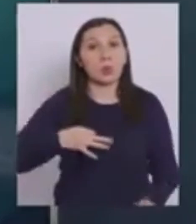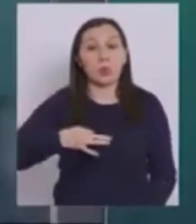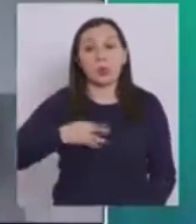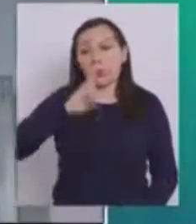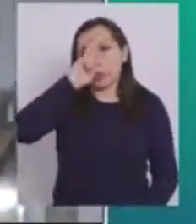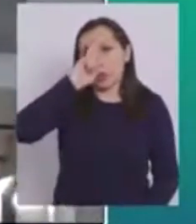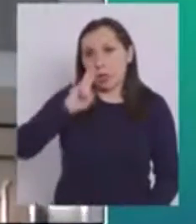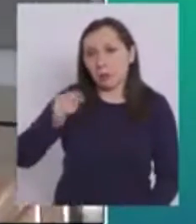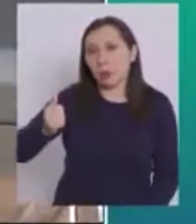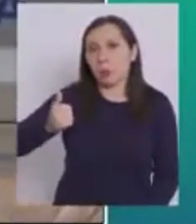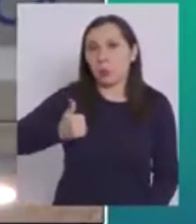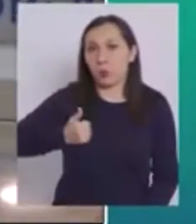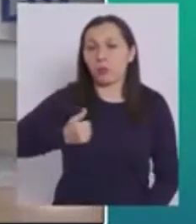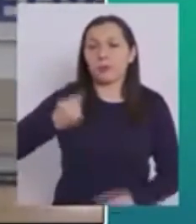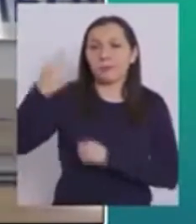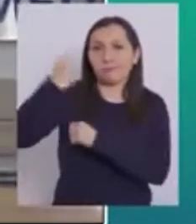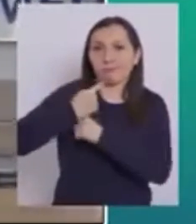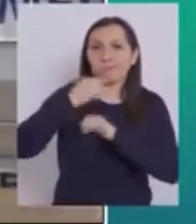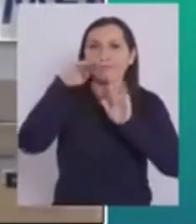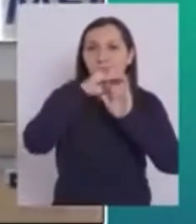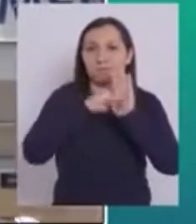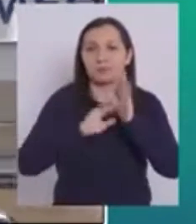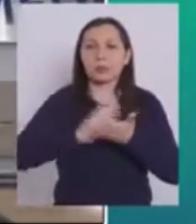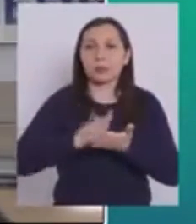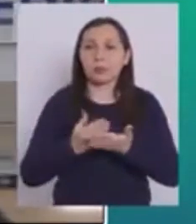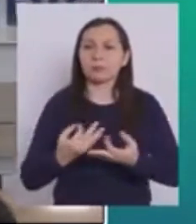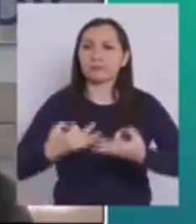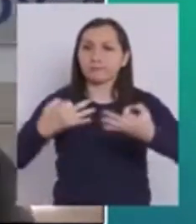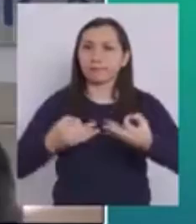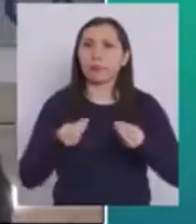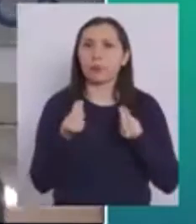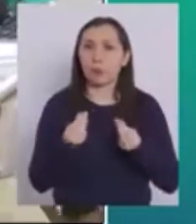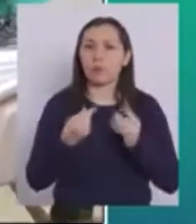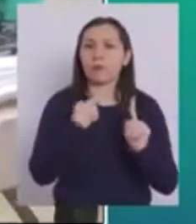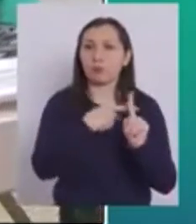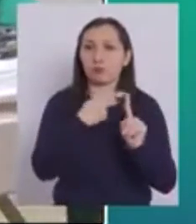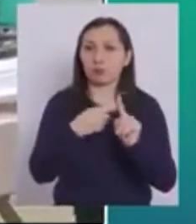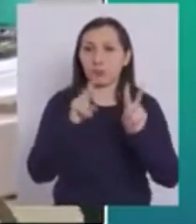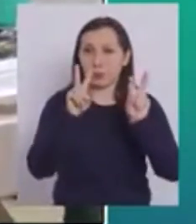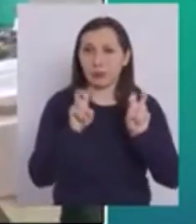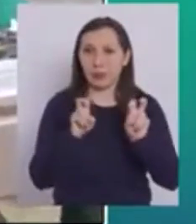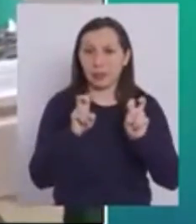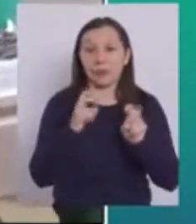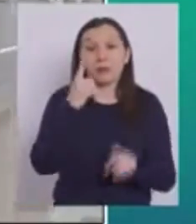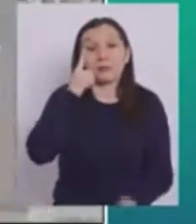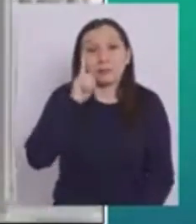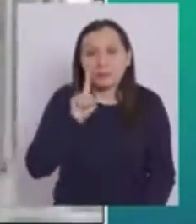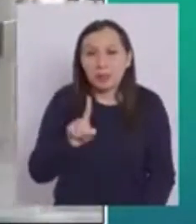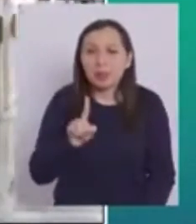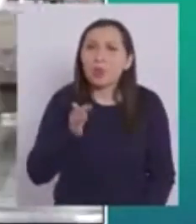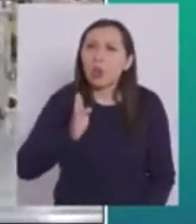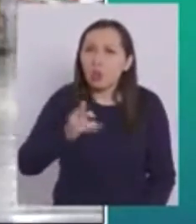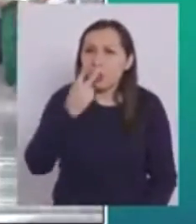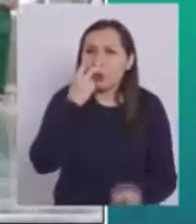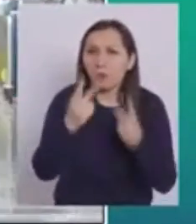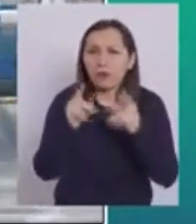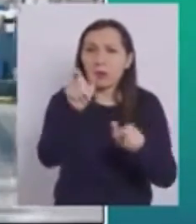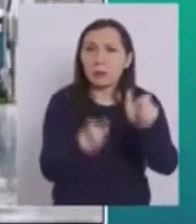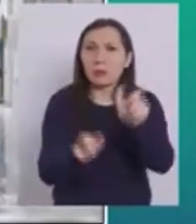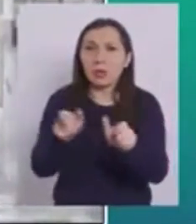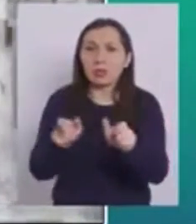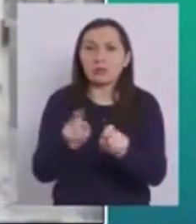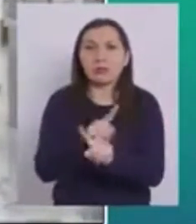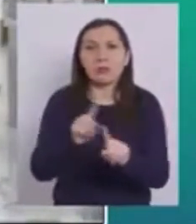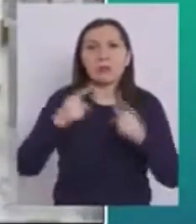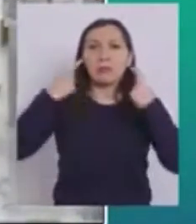ciudadanos han respetado las normativas sanitarias de una manera muy efectiva y muy positiva Sin embargo, seguimos viendo